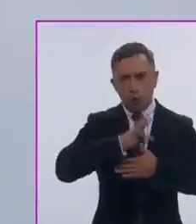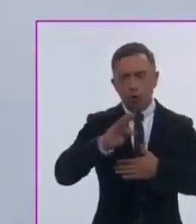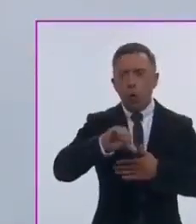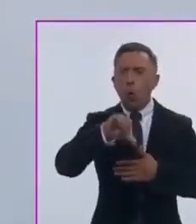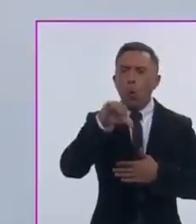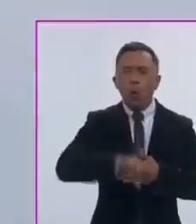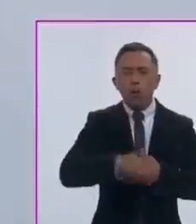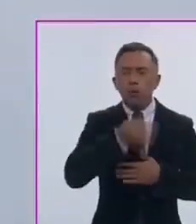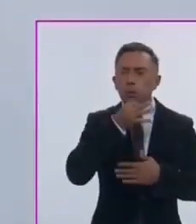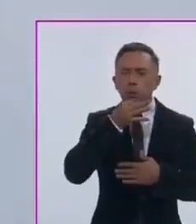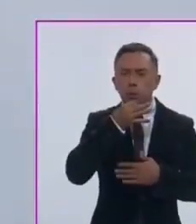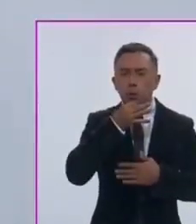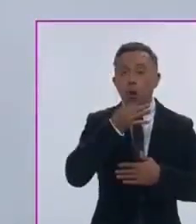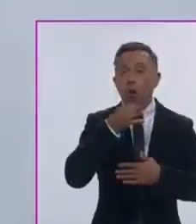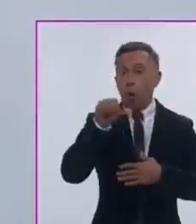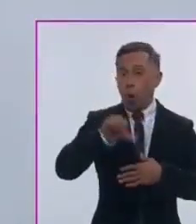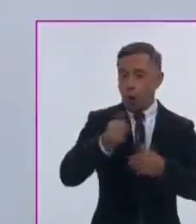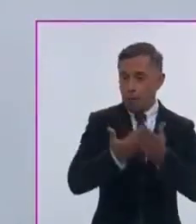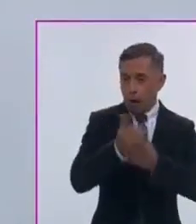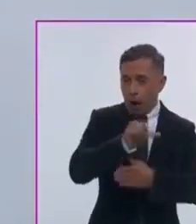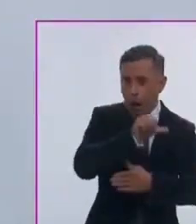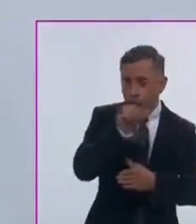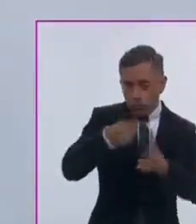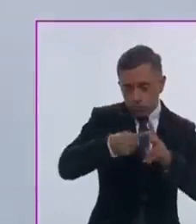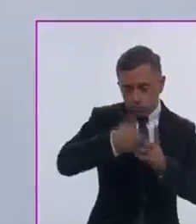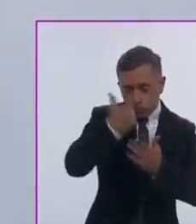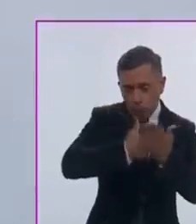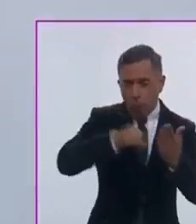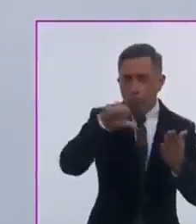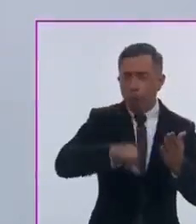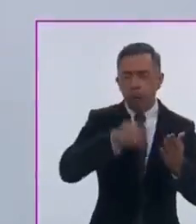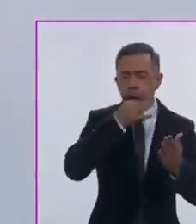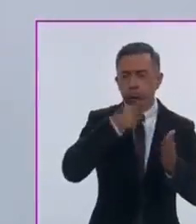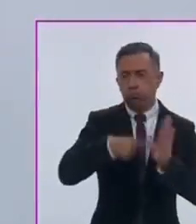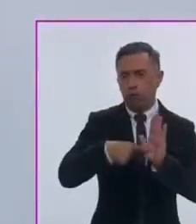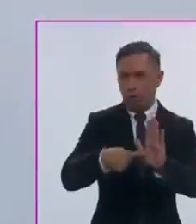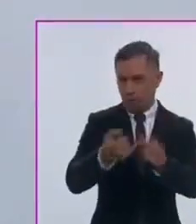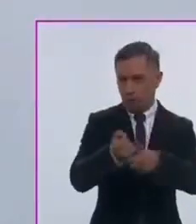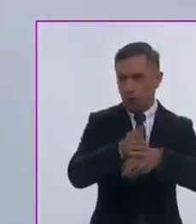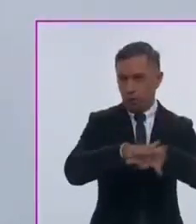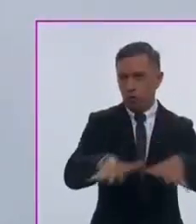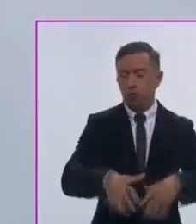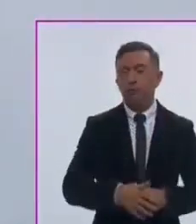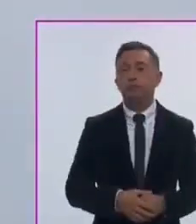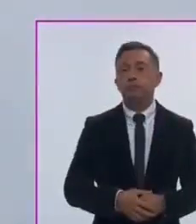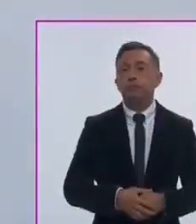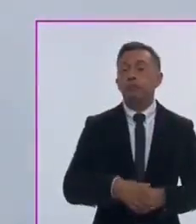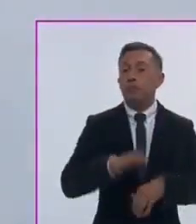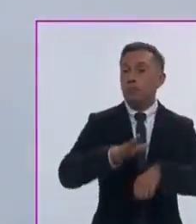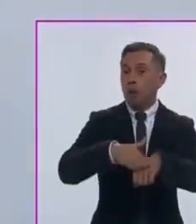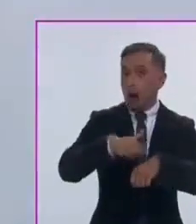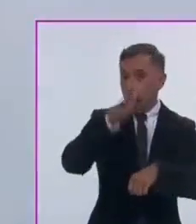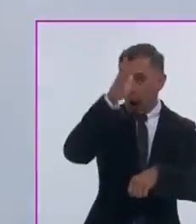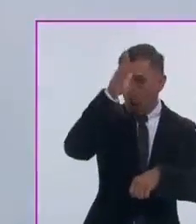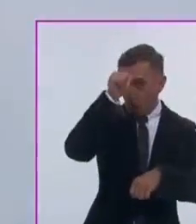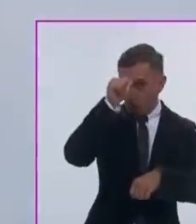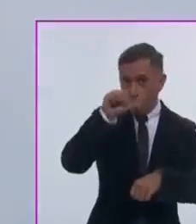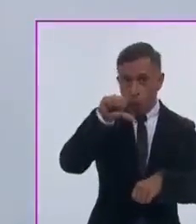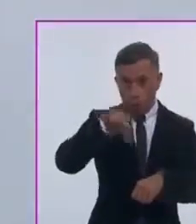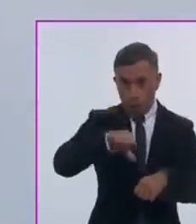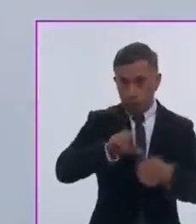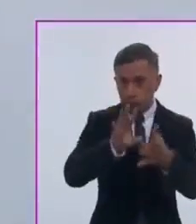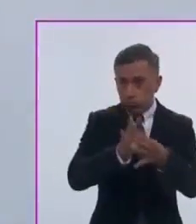oportuna el mismo día de la jornada electoral. Hay que recordar que toda la información que hasta el momento hemos proporcionado,